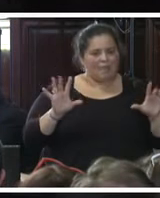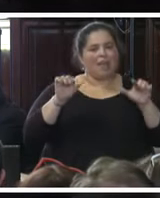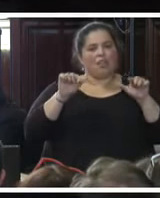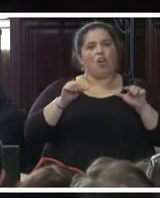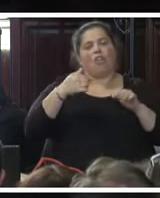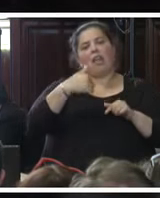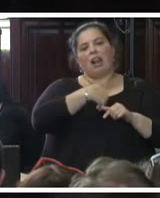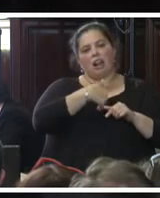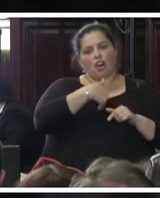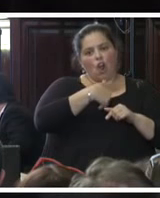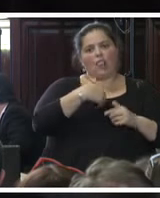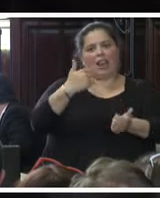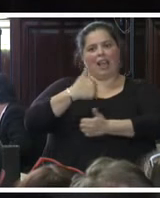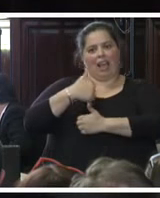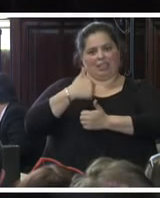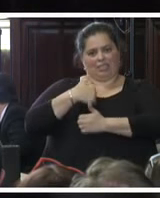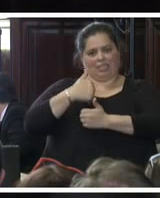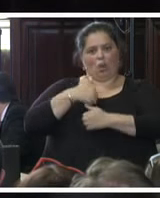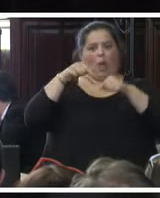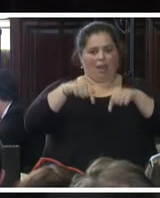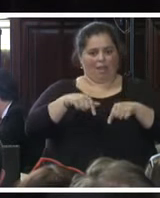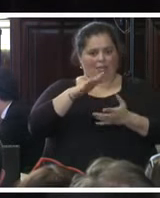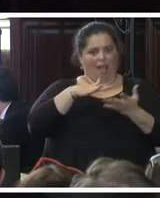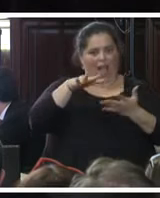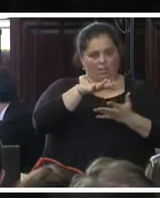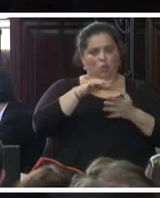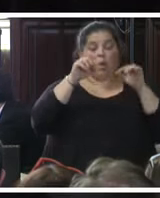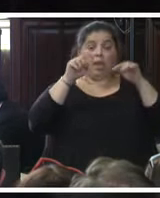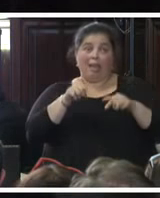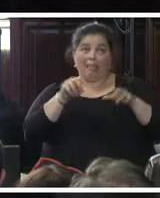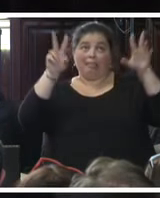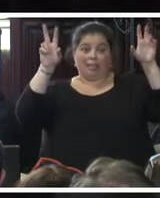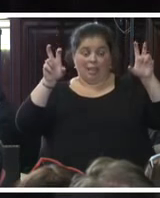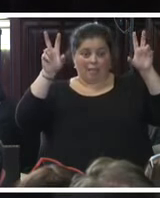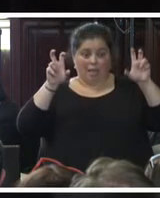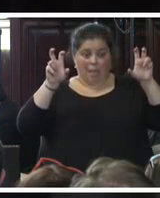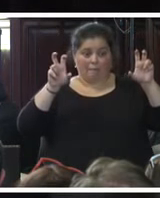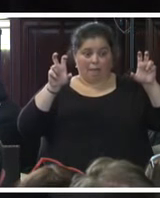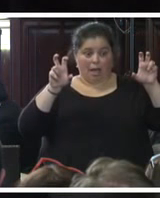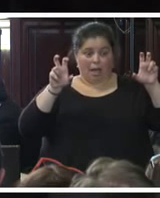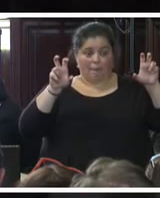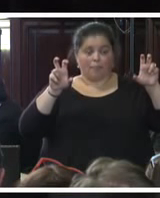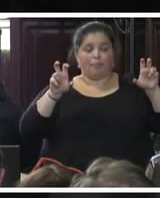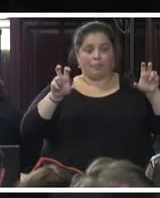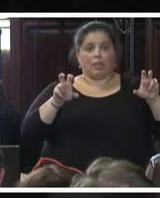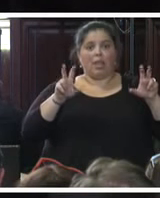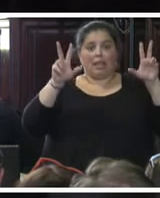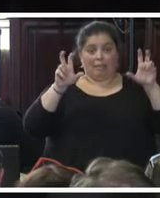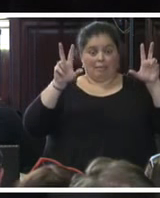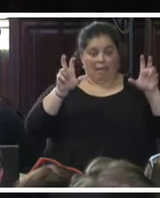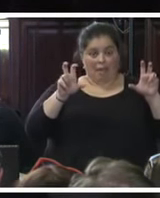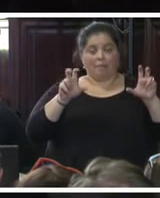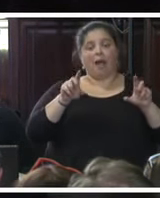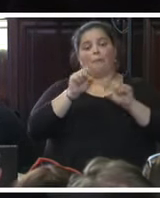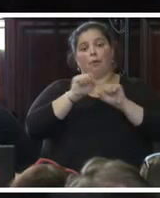del Ejército en los hechos. En este apartado pretendemos, como lo hemos ido en todo lo que puede significar o